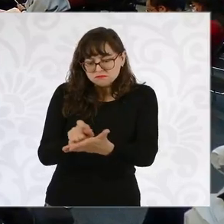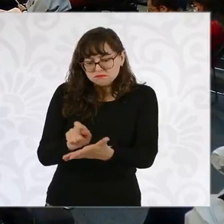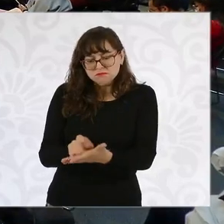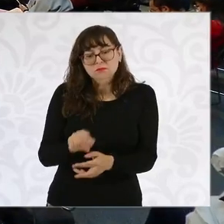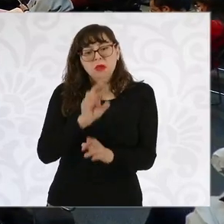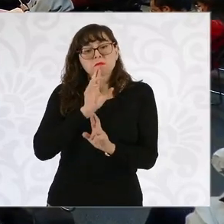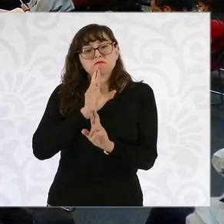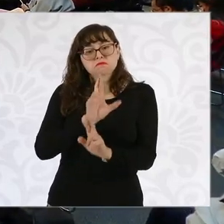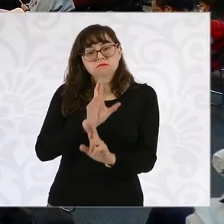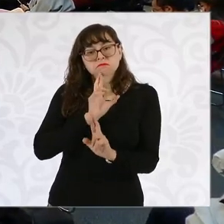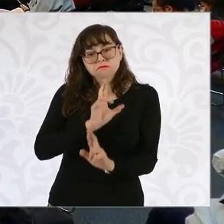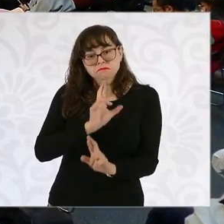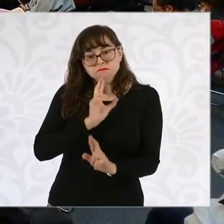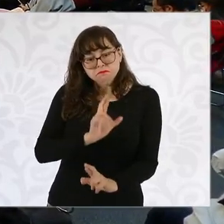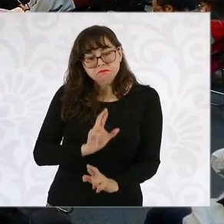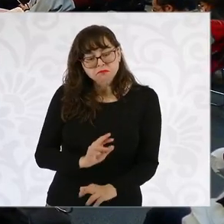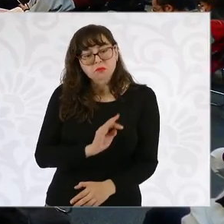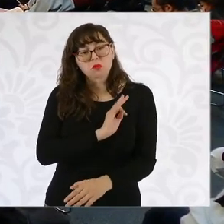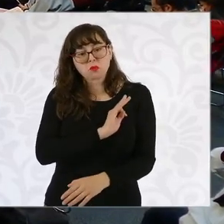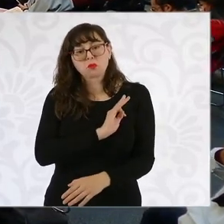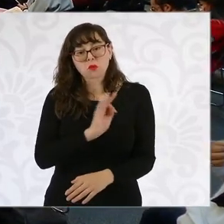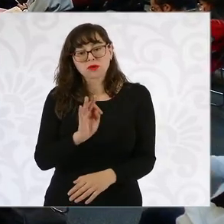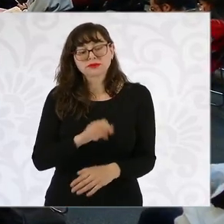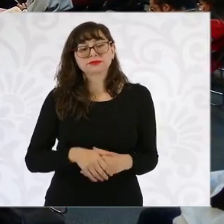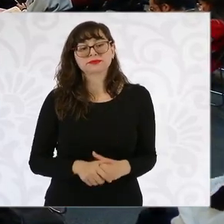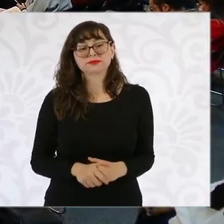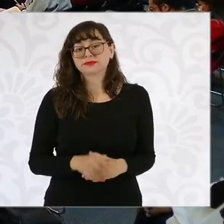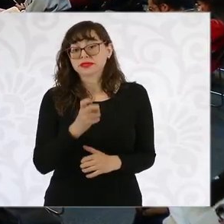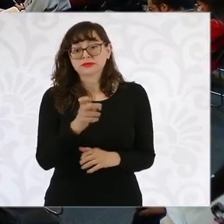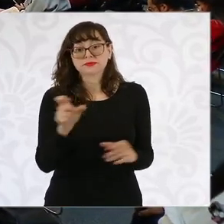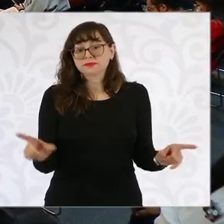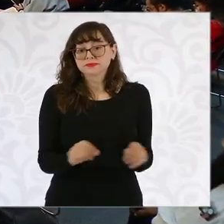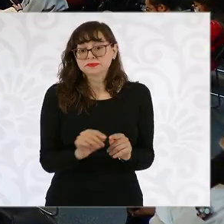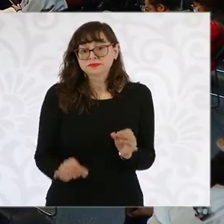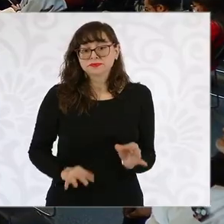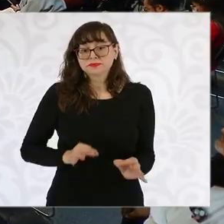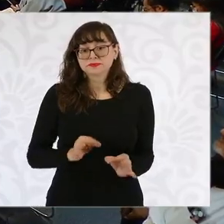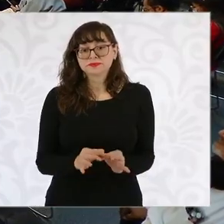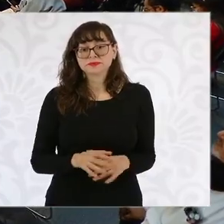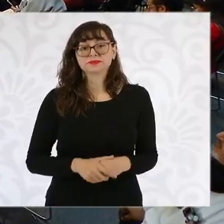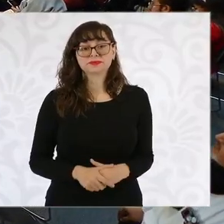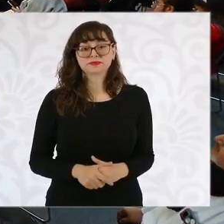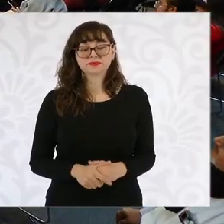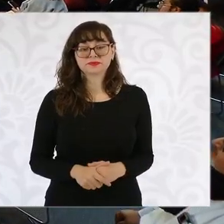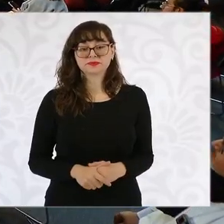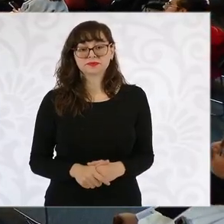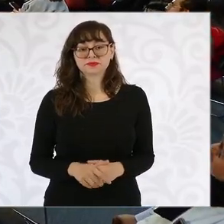darnos las respuestas que buscamos en el cuestionario. Es cuanto, presidenta. Gracias.